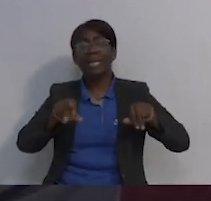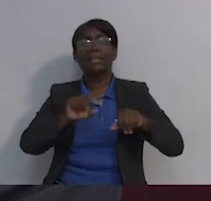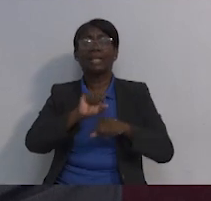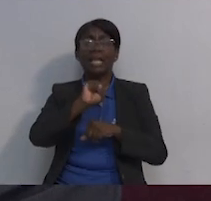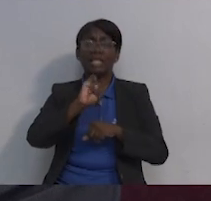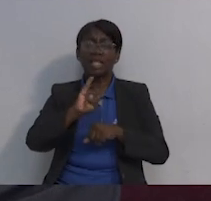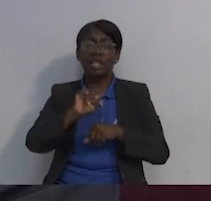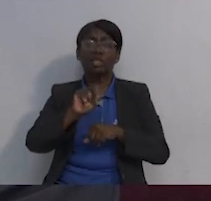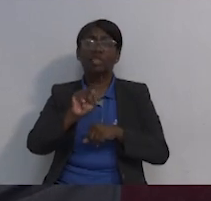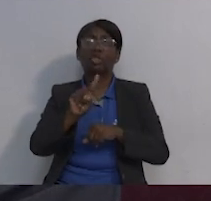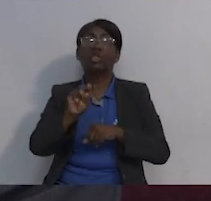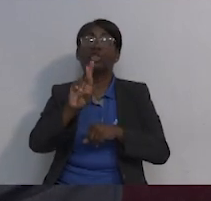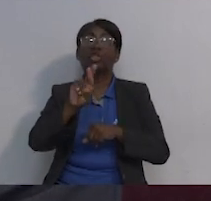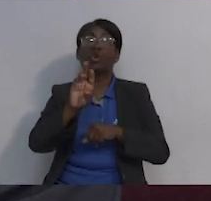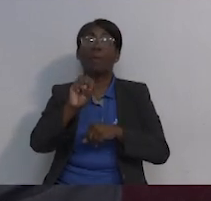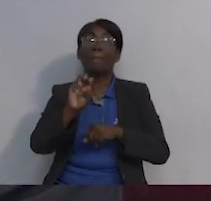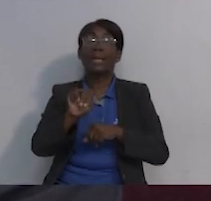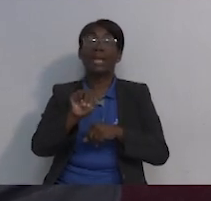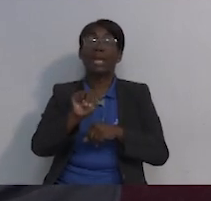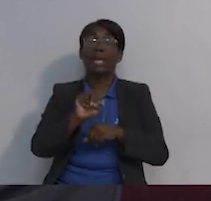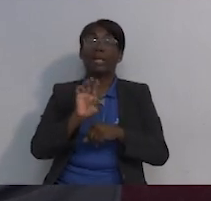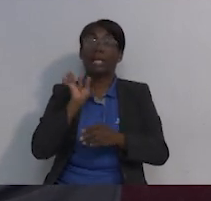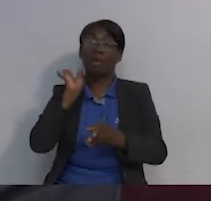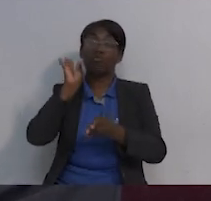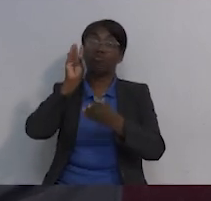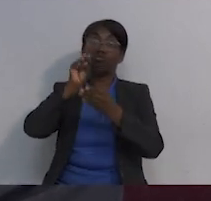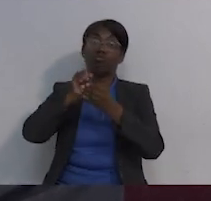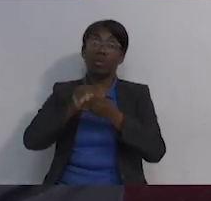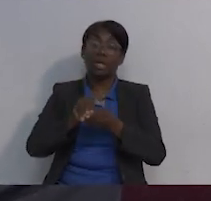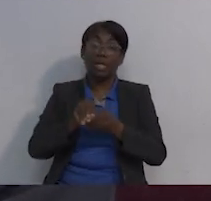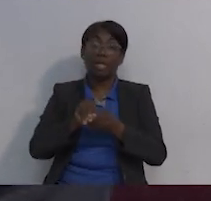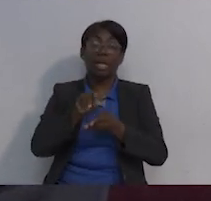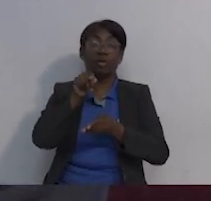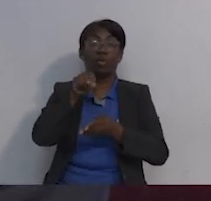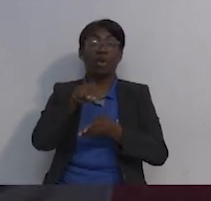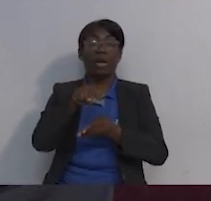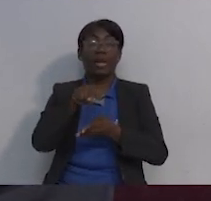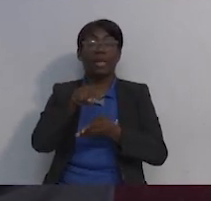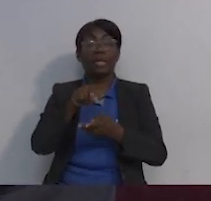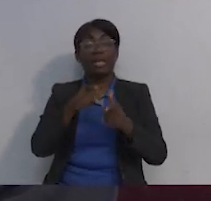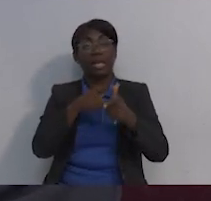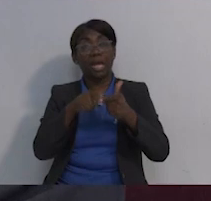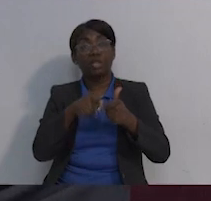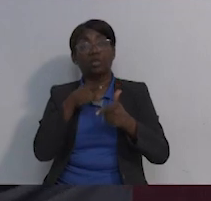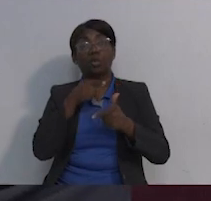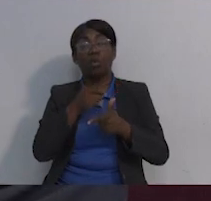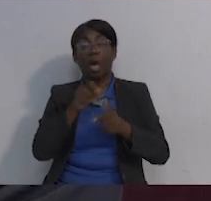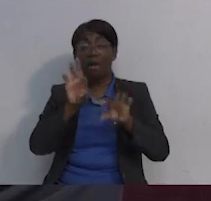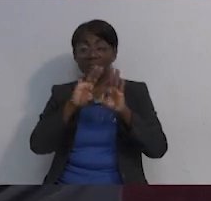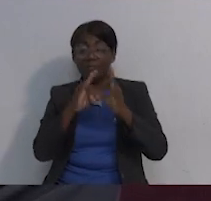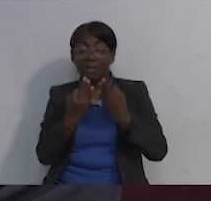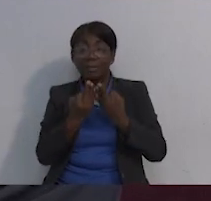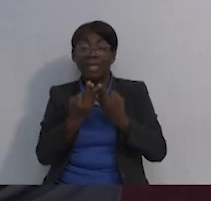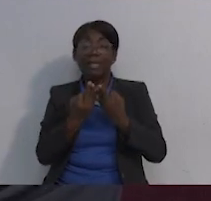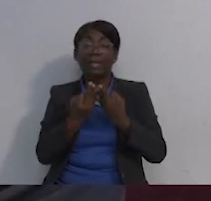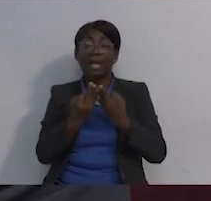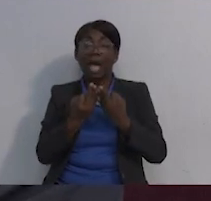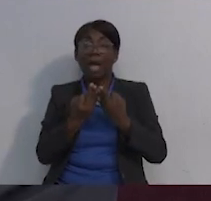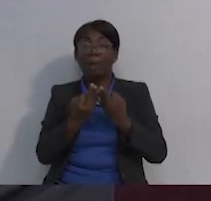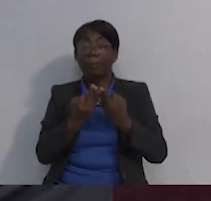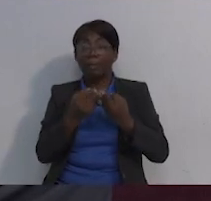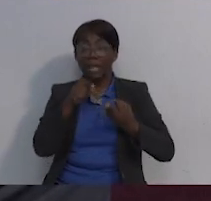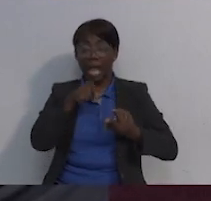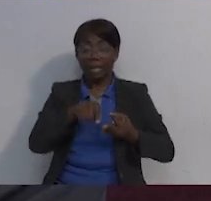de algunos síndromes hereditarios, ¿verdad? Eso nos hace a esta clúster o